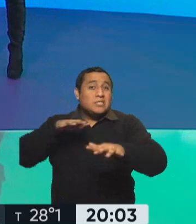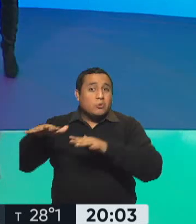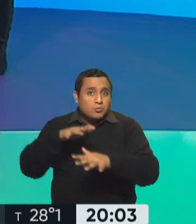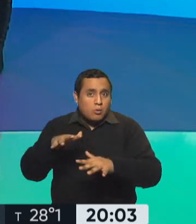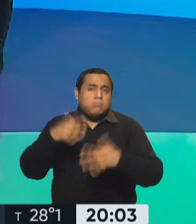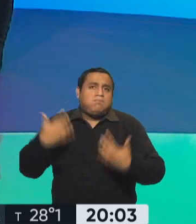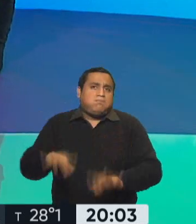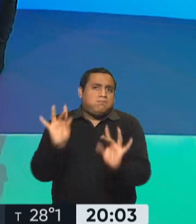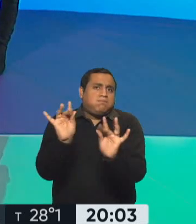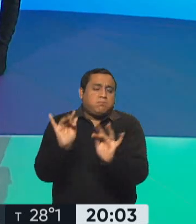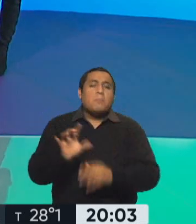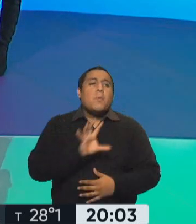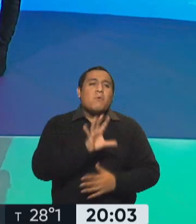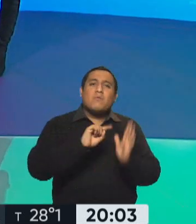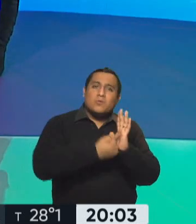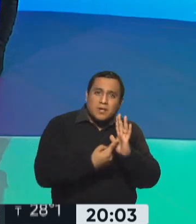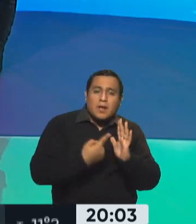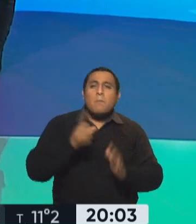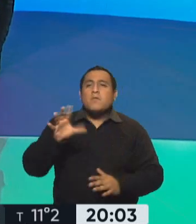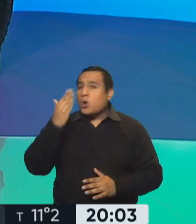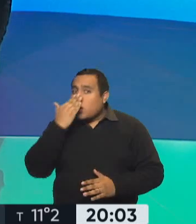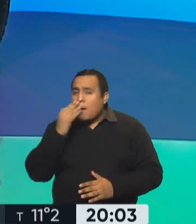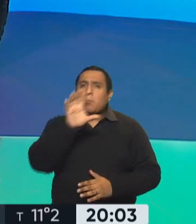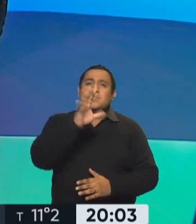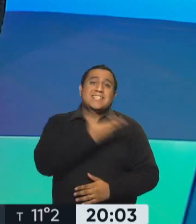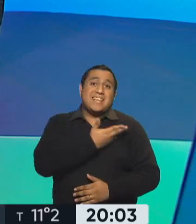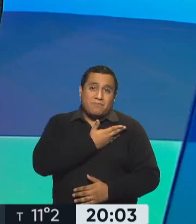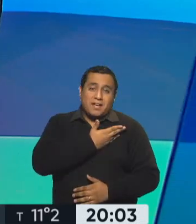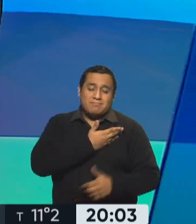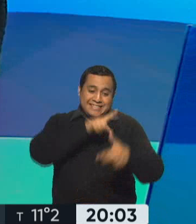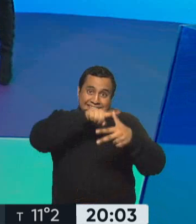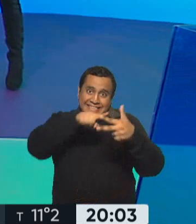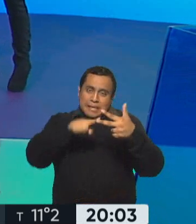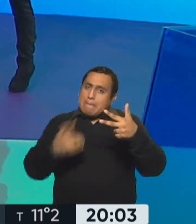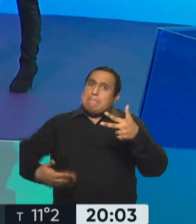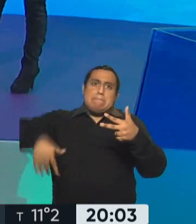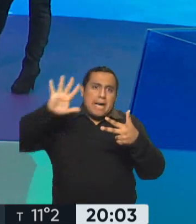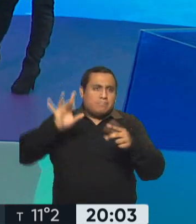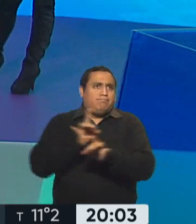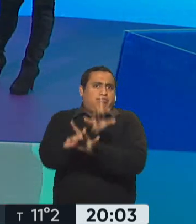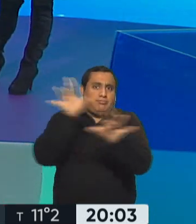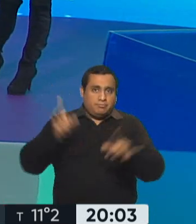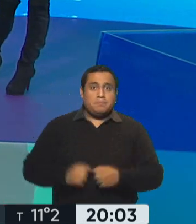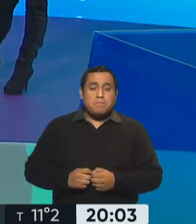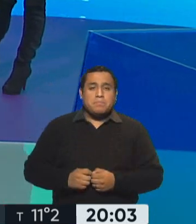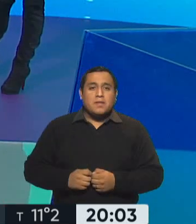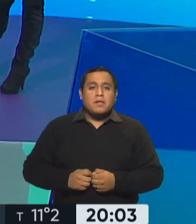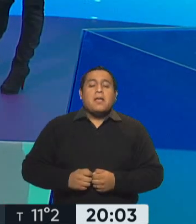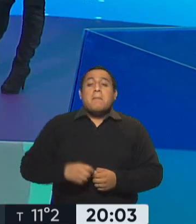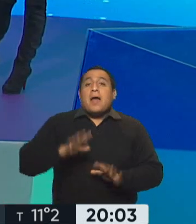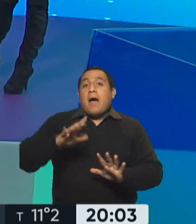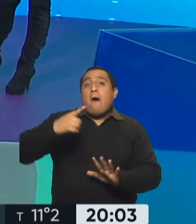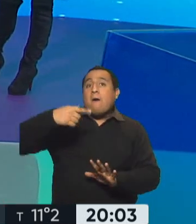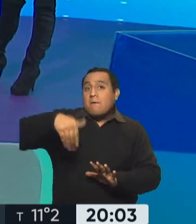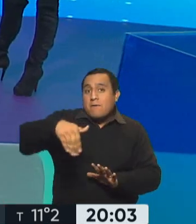sigue siendo crítica, provincia de Buenos Aires, provincia de Córdoba y provincia de Santa Fe que ocupan los tres primeros lugares en cantidad de contagios. A ver, el final, la luz,